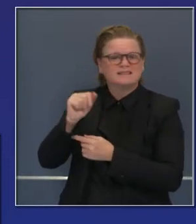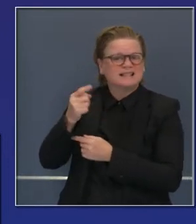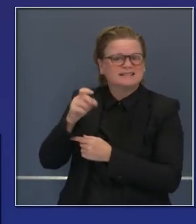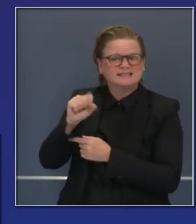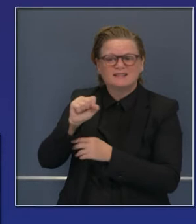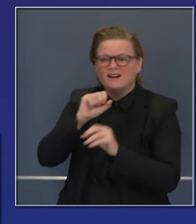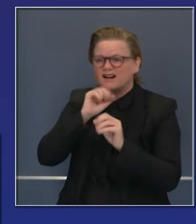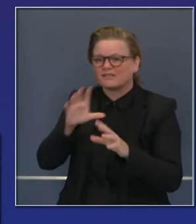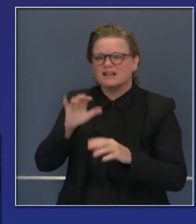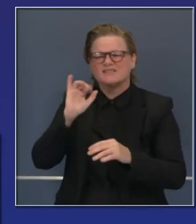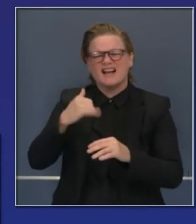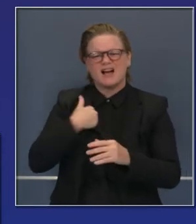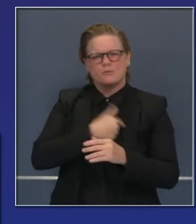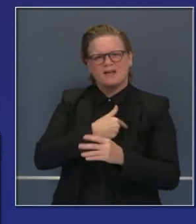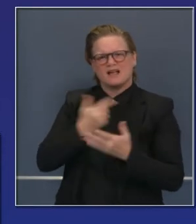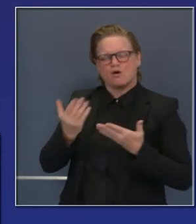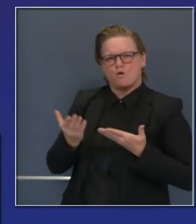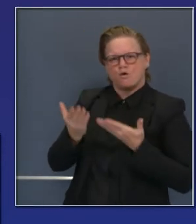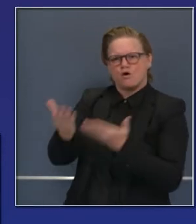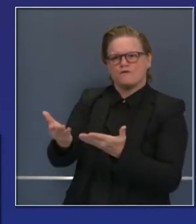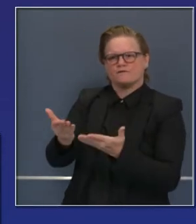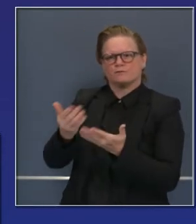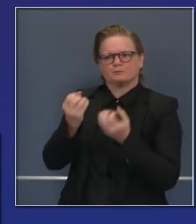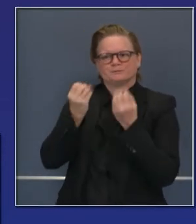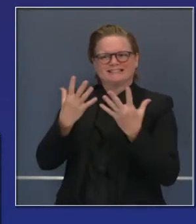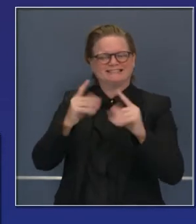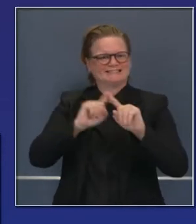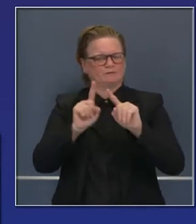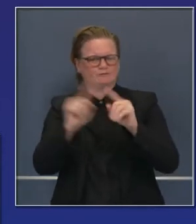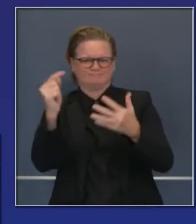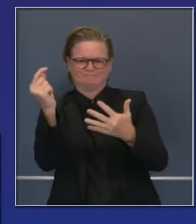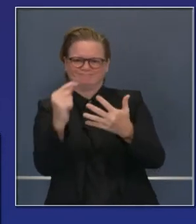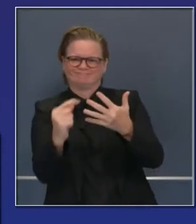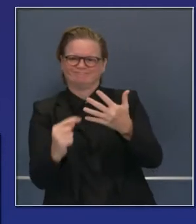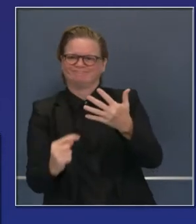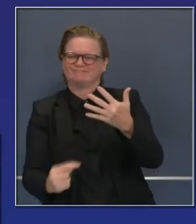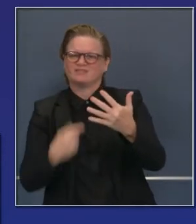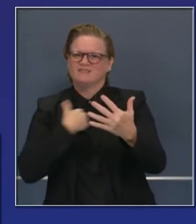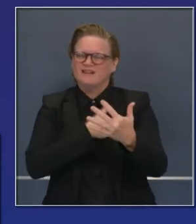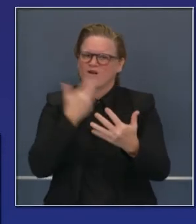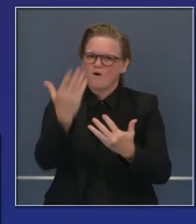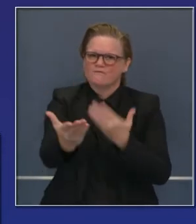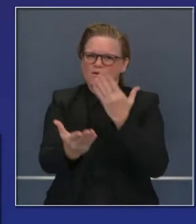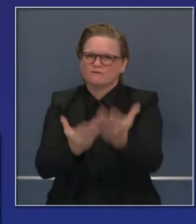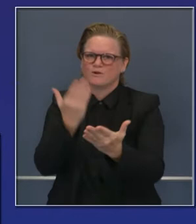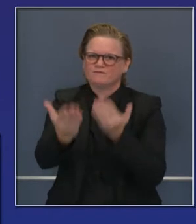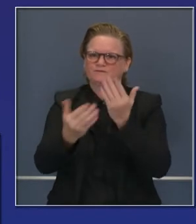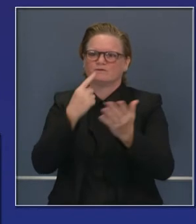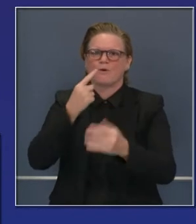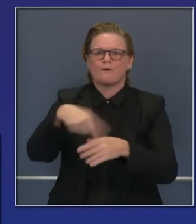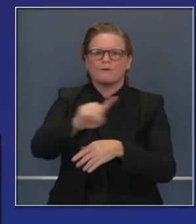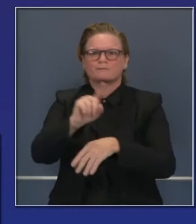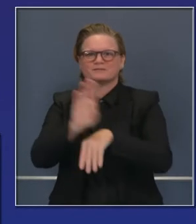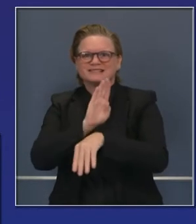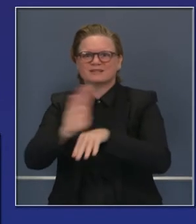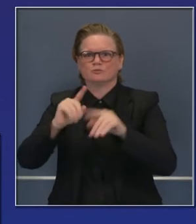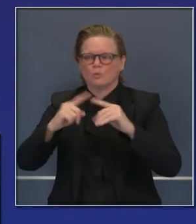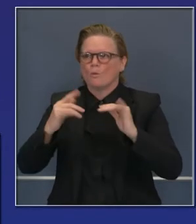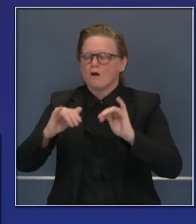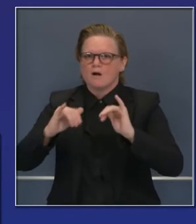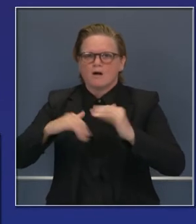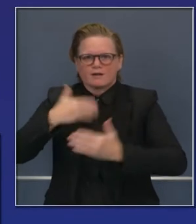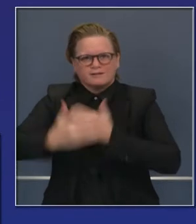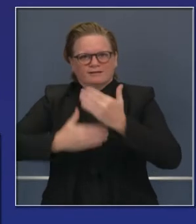recordatorio. Otro esfuerzo nuestro reciente que surgió no solo de la legislatura, sino también